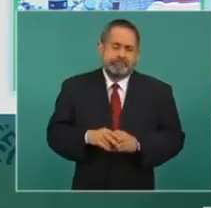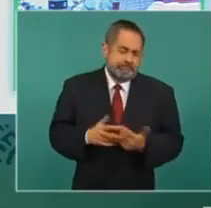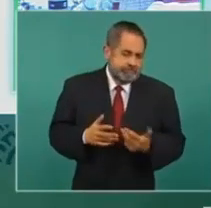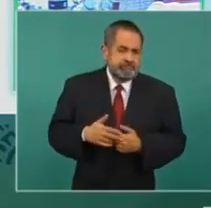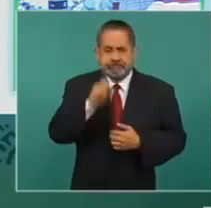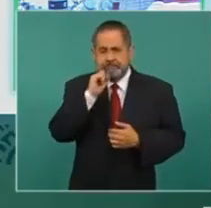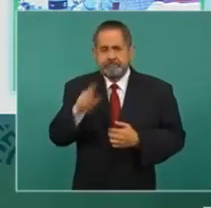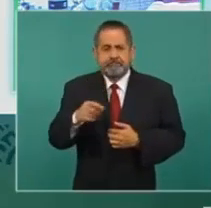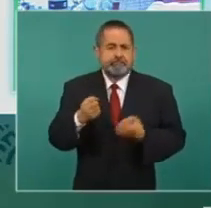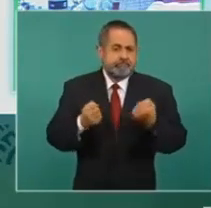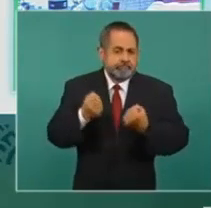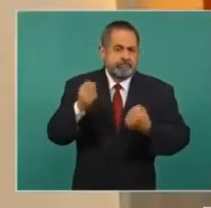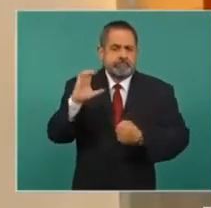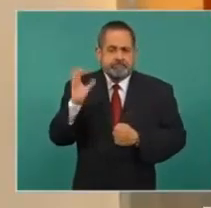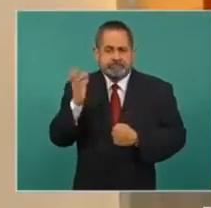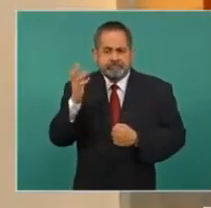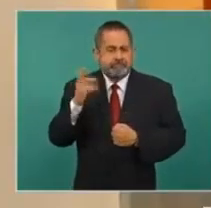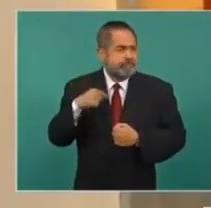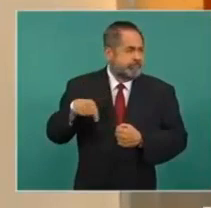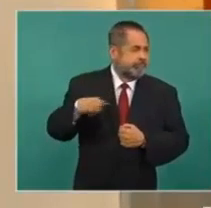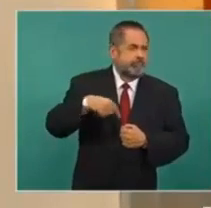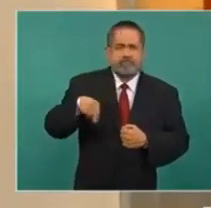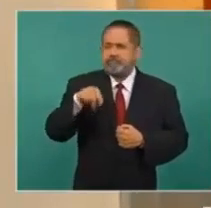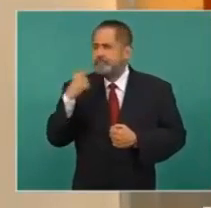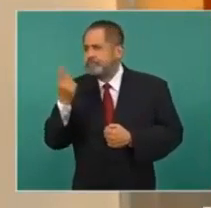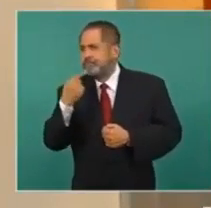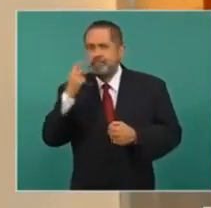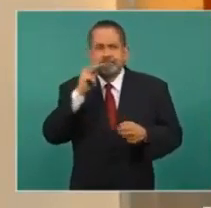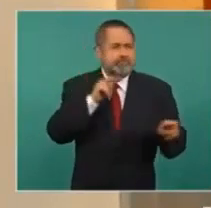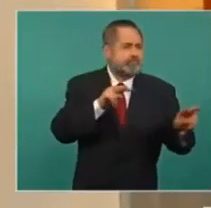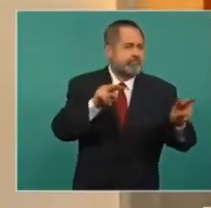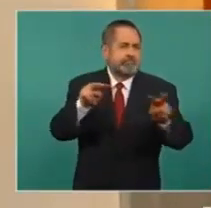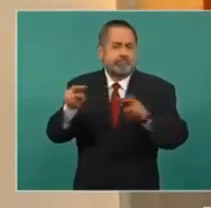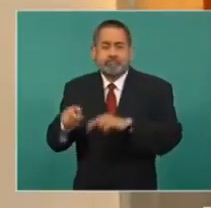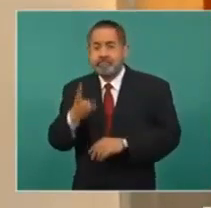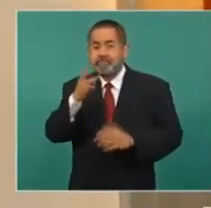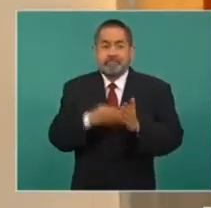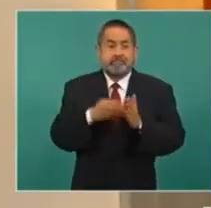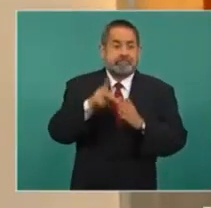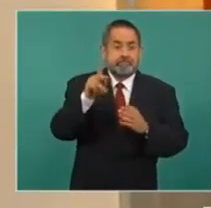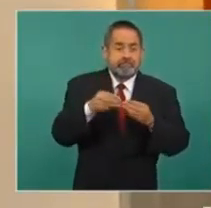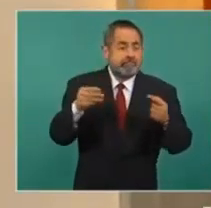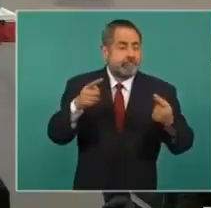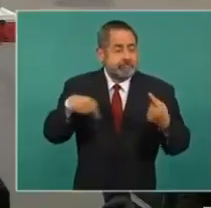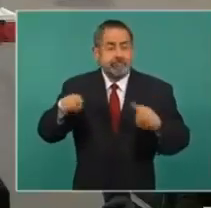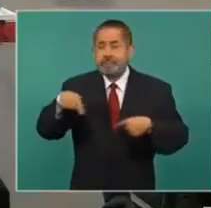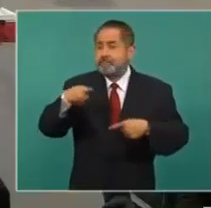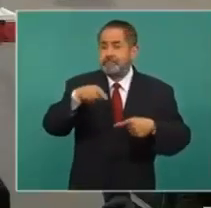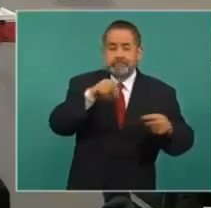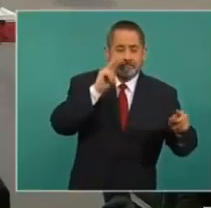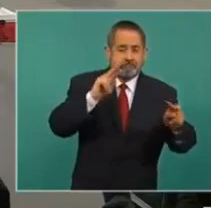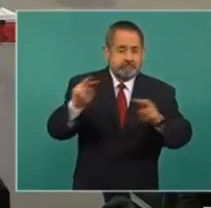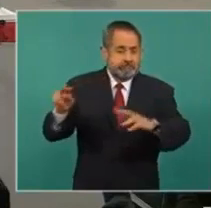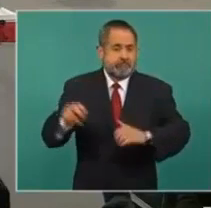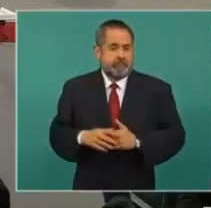más de tres millones de kilómetros en todo el territorio. En cuanto a instalaciones, a seguridad de